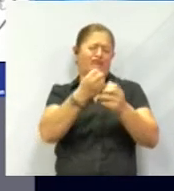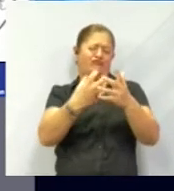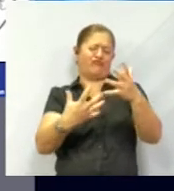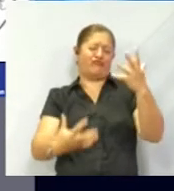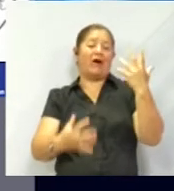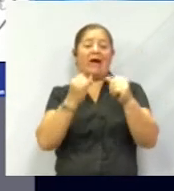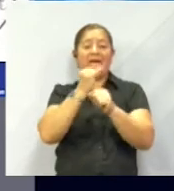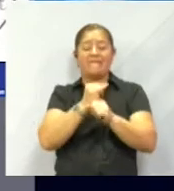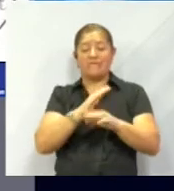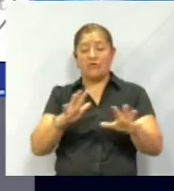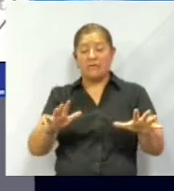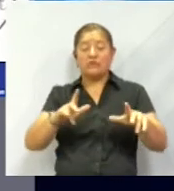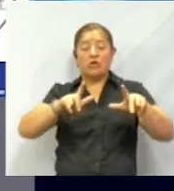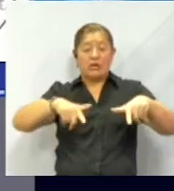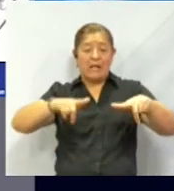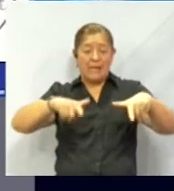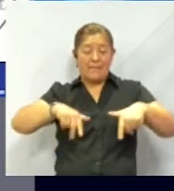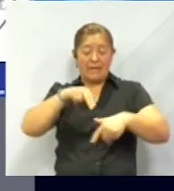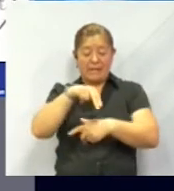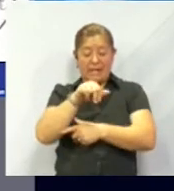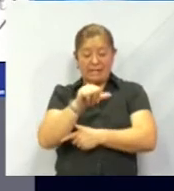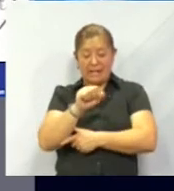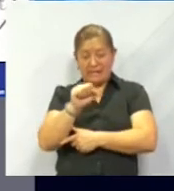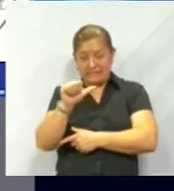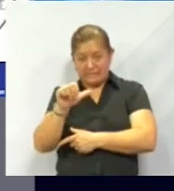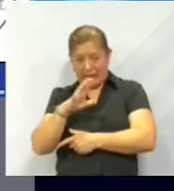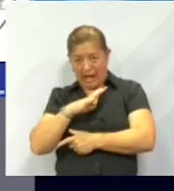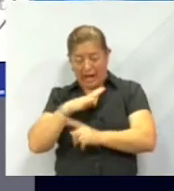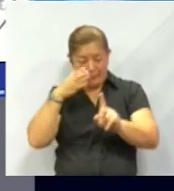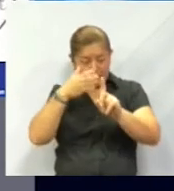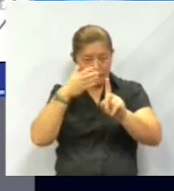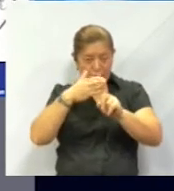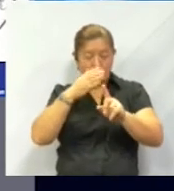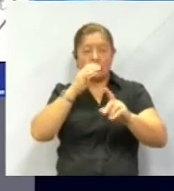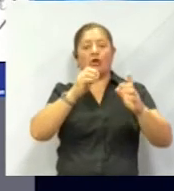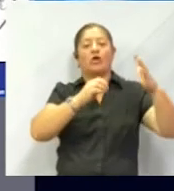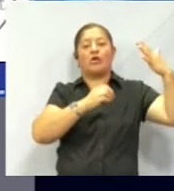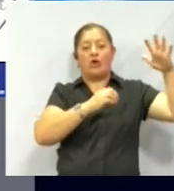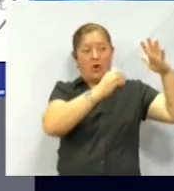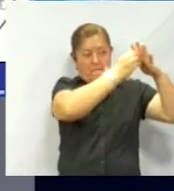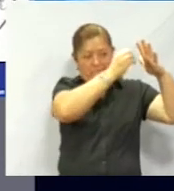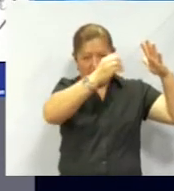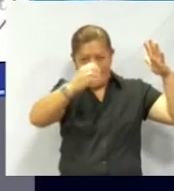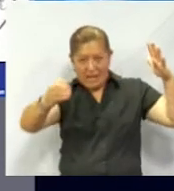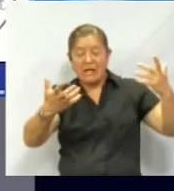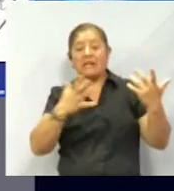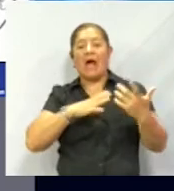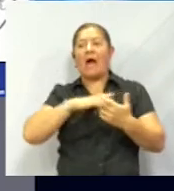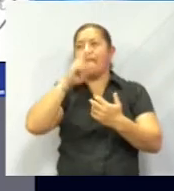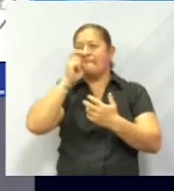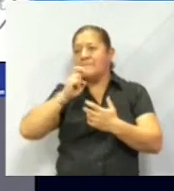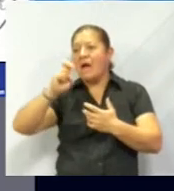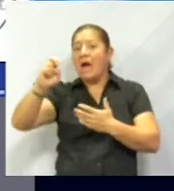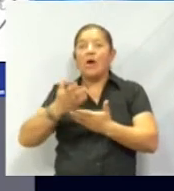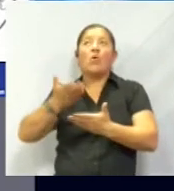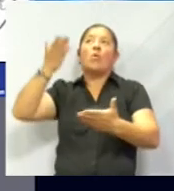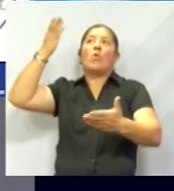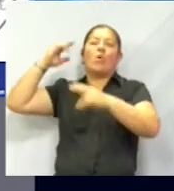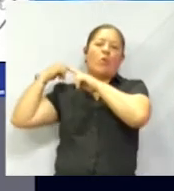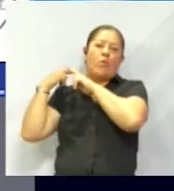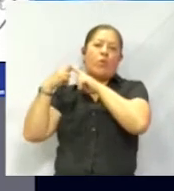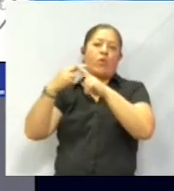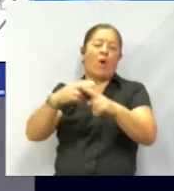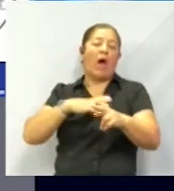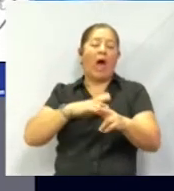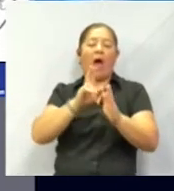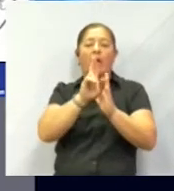información correspondiente a los planetas, los viajes que se han hecho a través de las diferentes